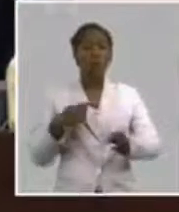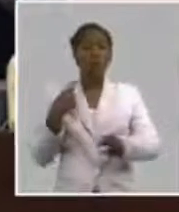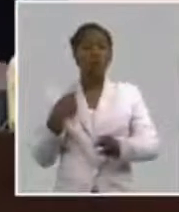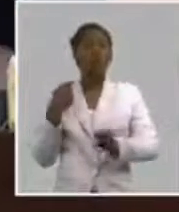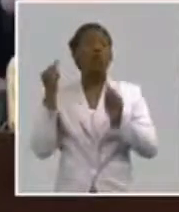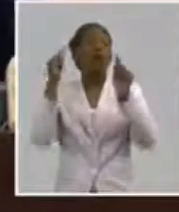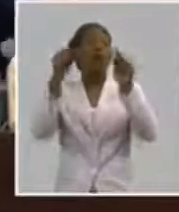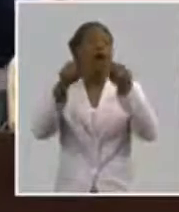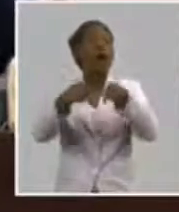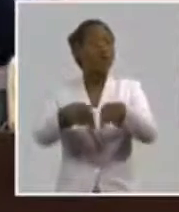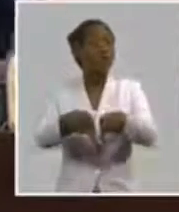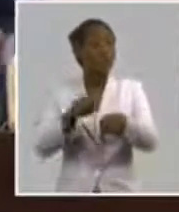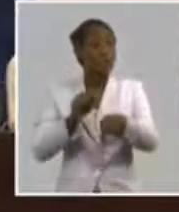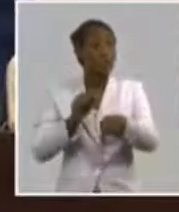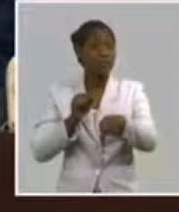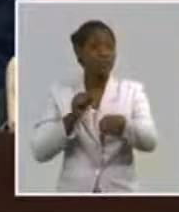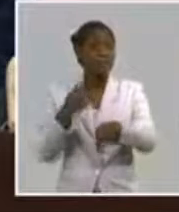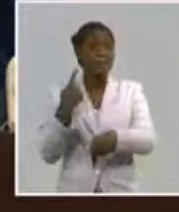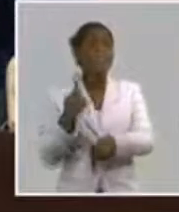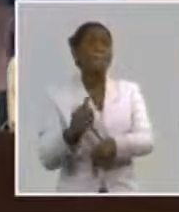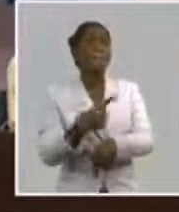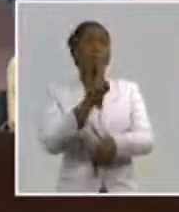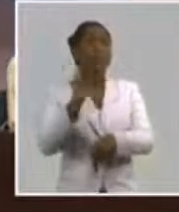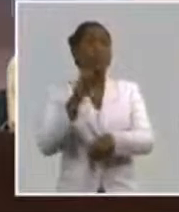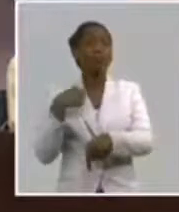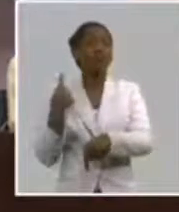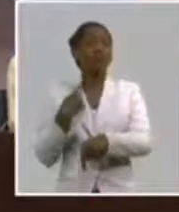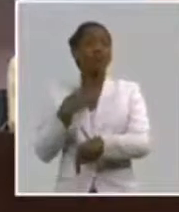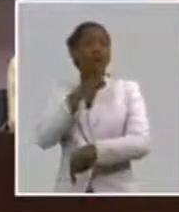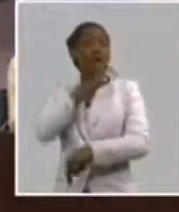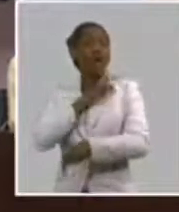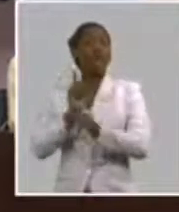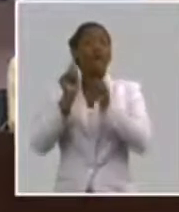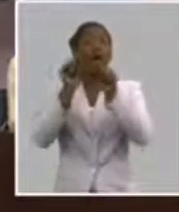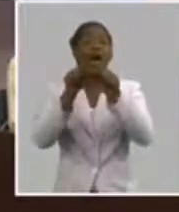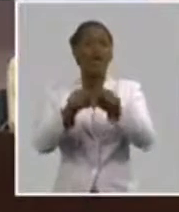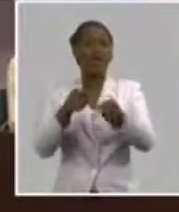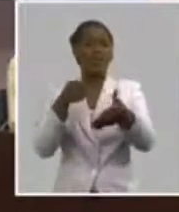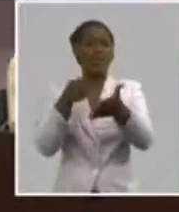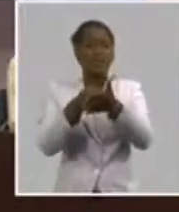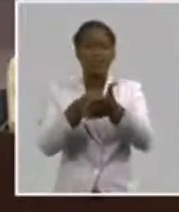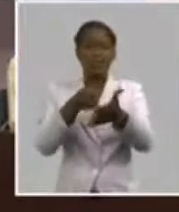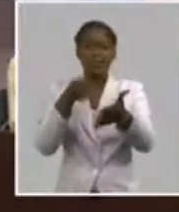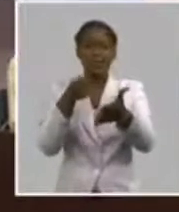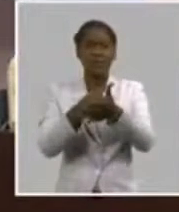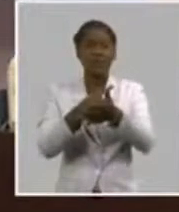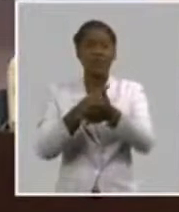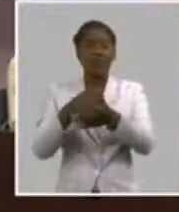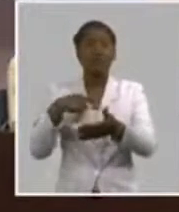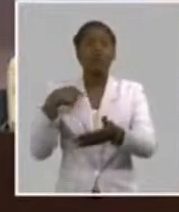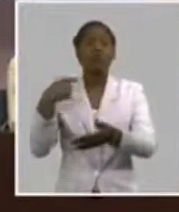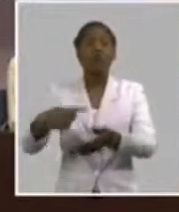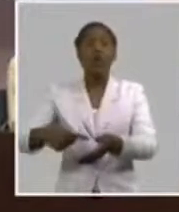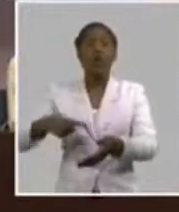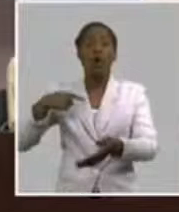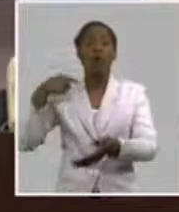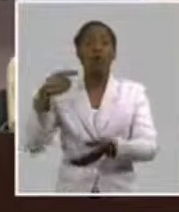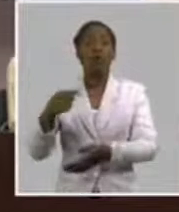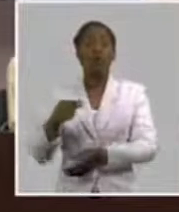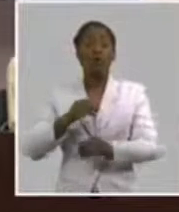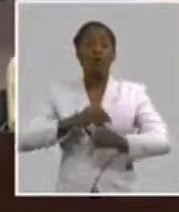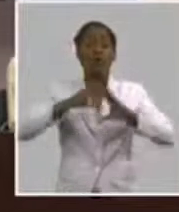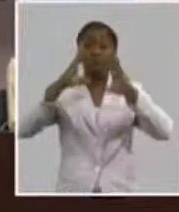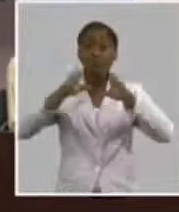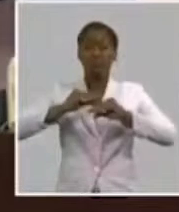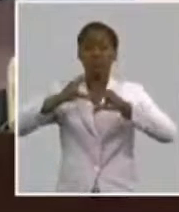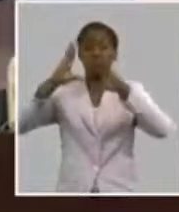lo distinto en el enfrentamiento a la COVID. Y ustedes saben que toda la semana un grupo